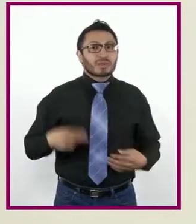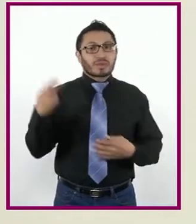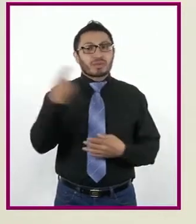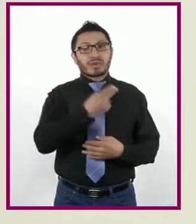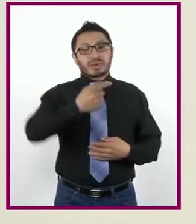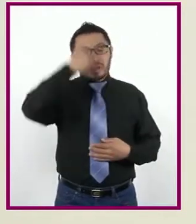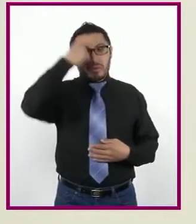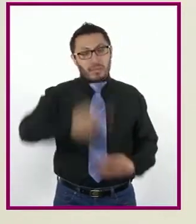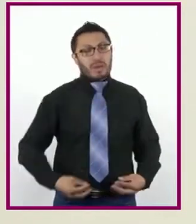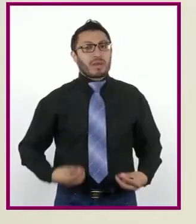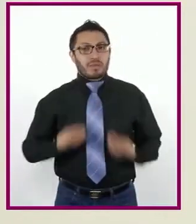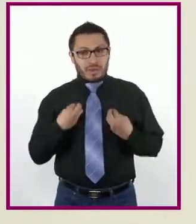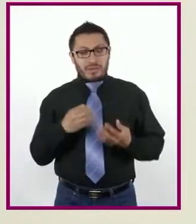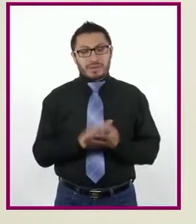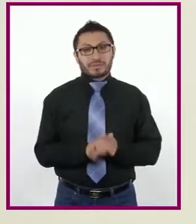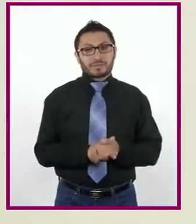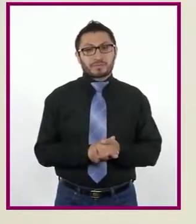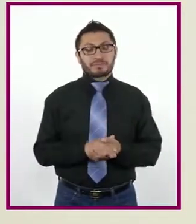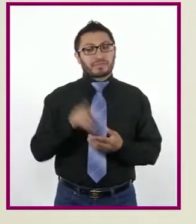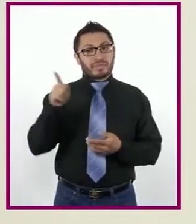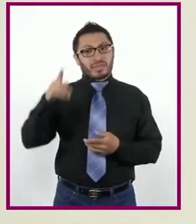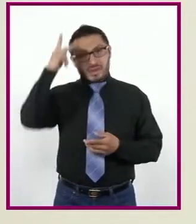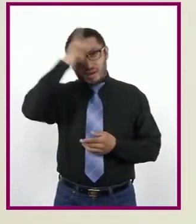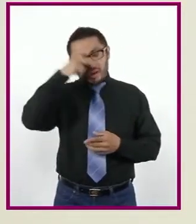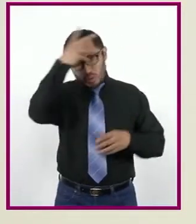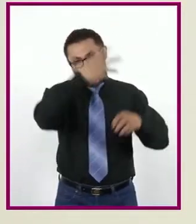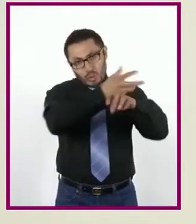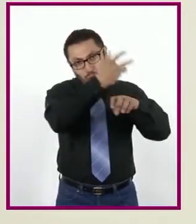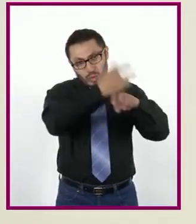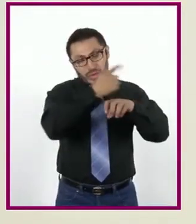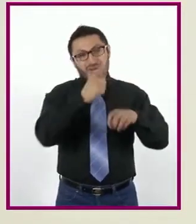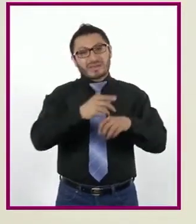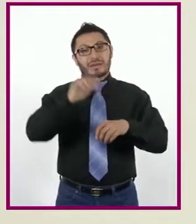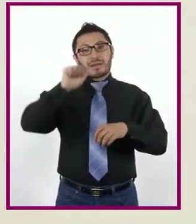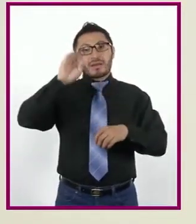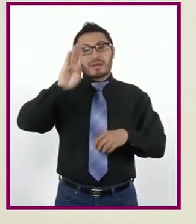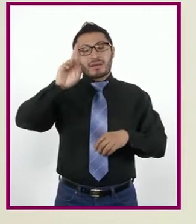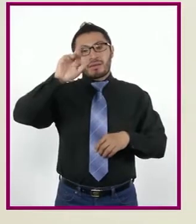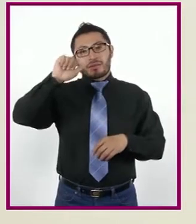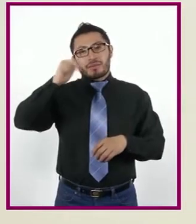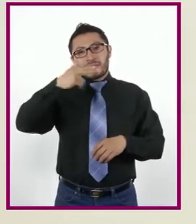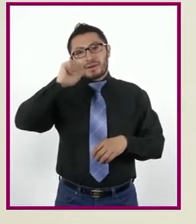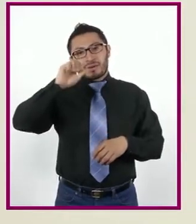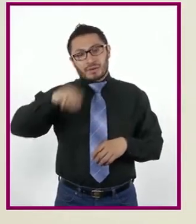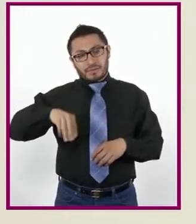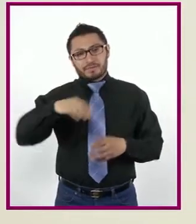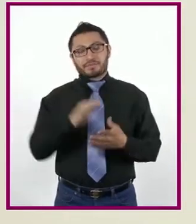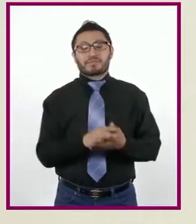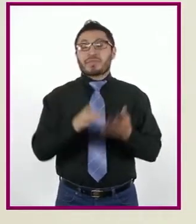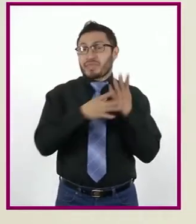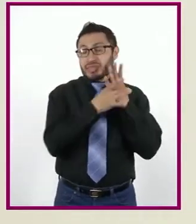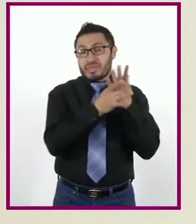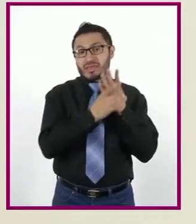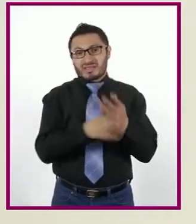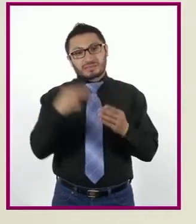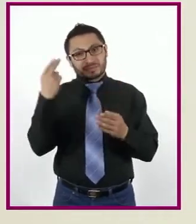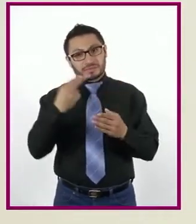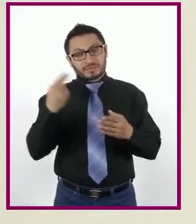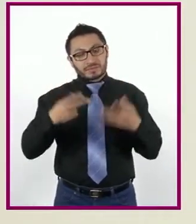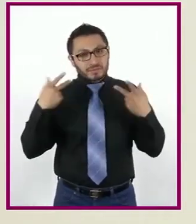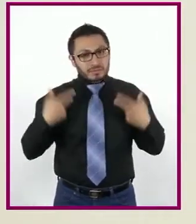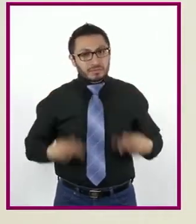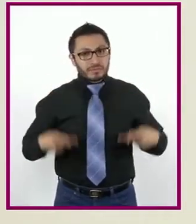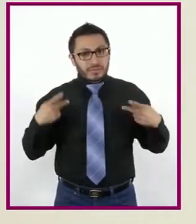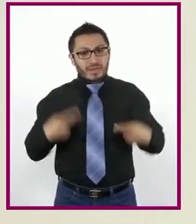realizarse. Según el psicólogo estadounidense Abraham Maslow, las necesidades humanas básicas se dividen en